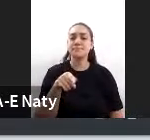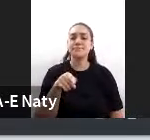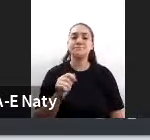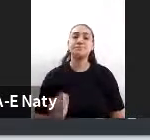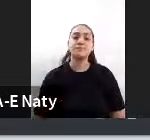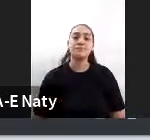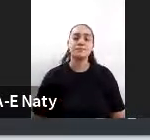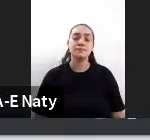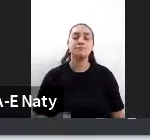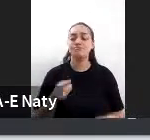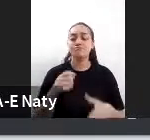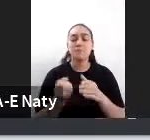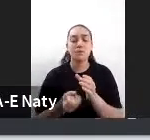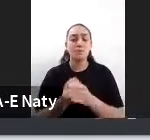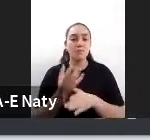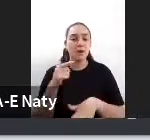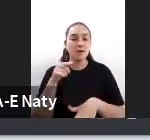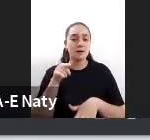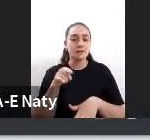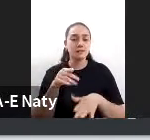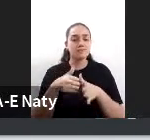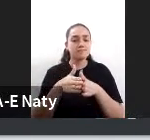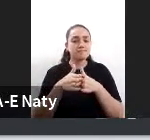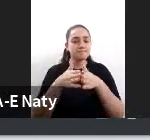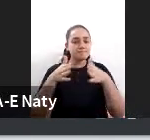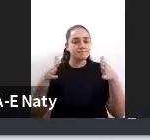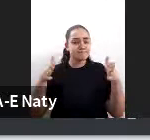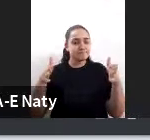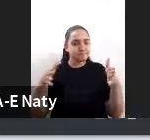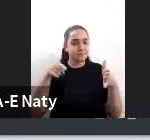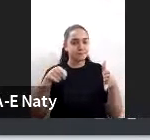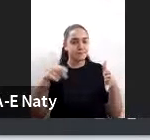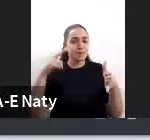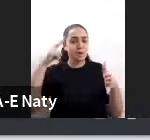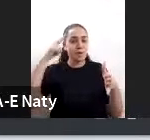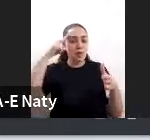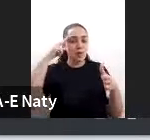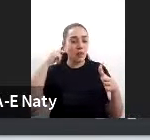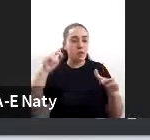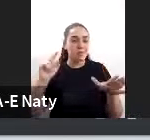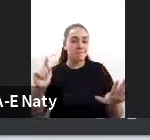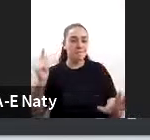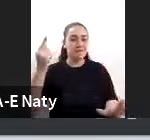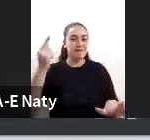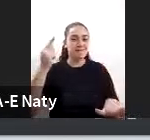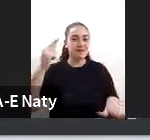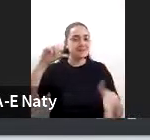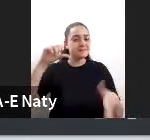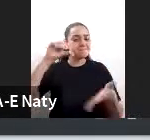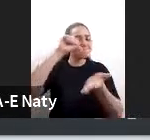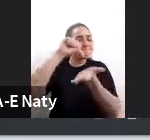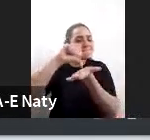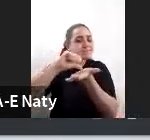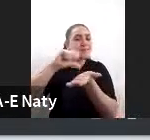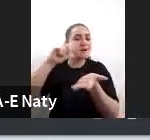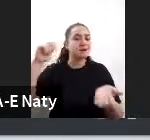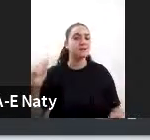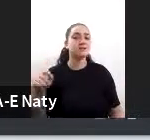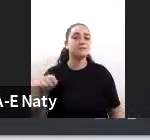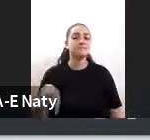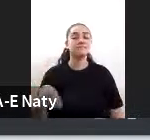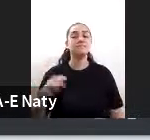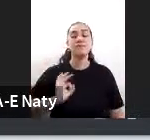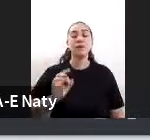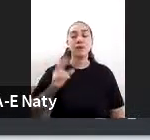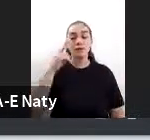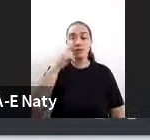a ampliar esas nueve primeras estaciones en 2014 ya